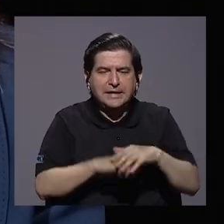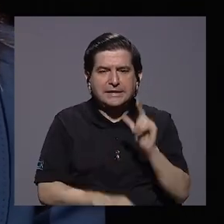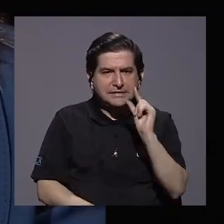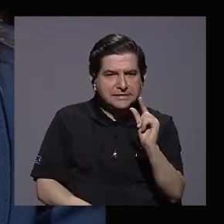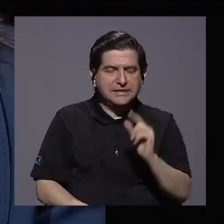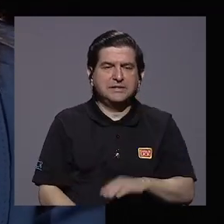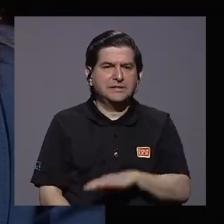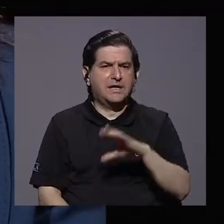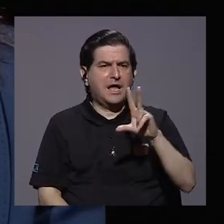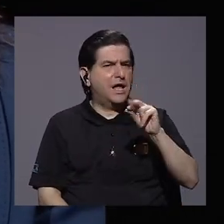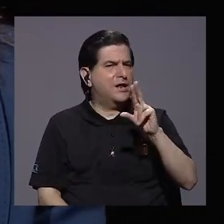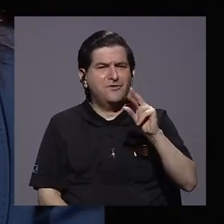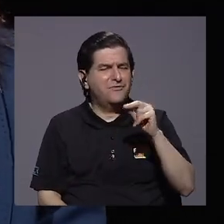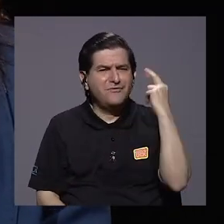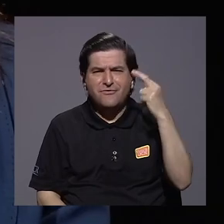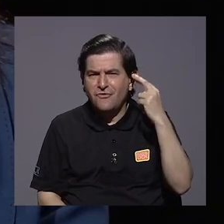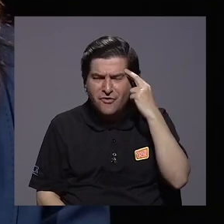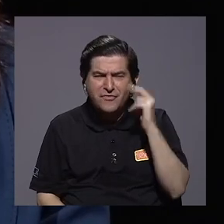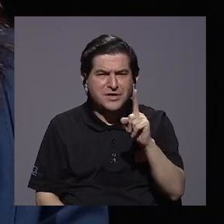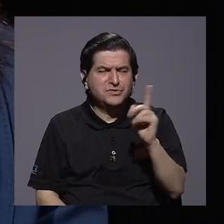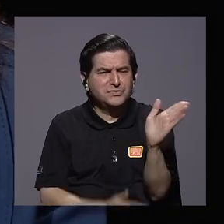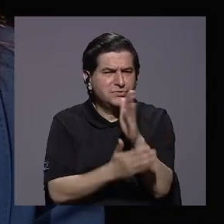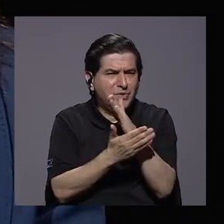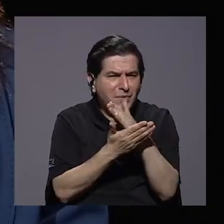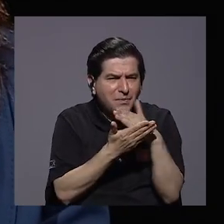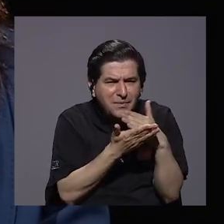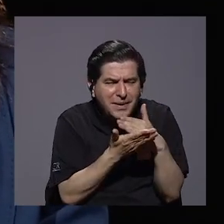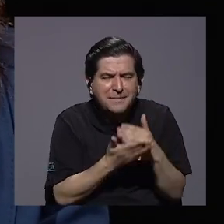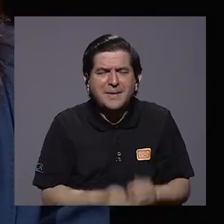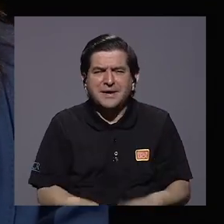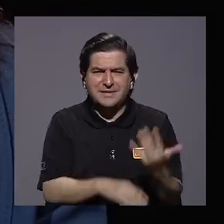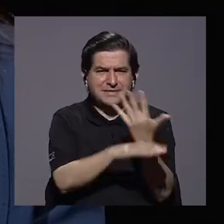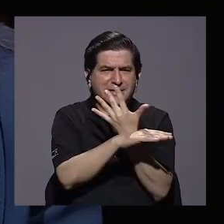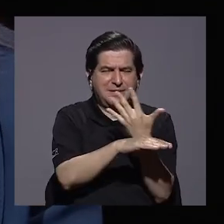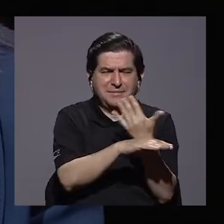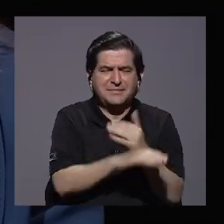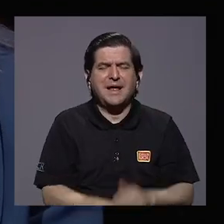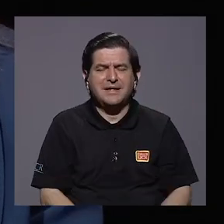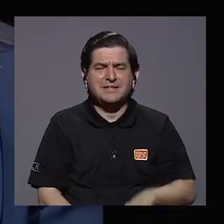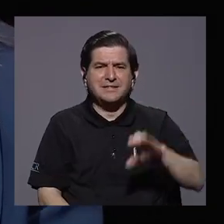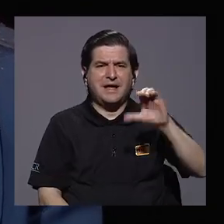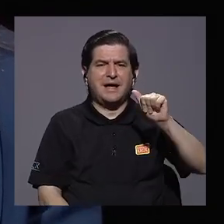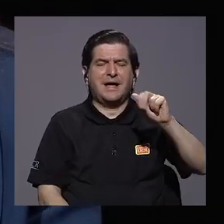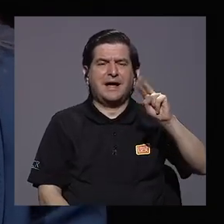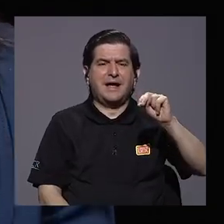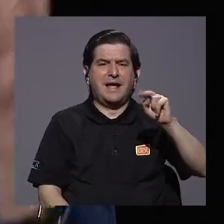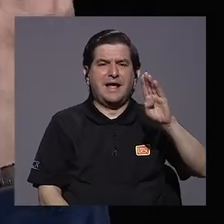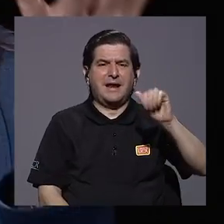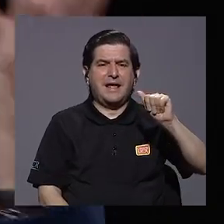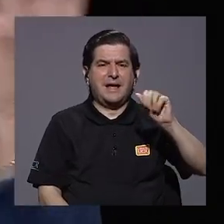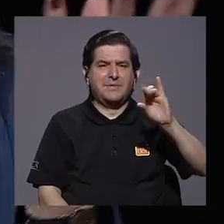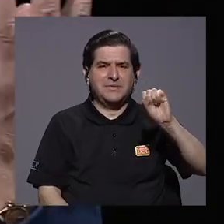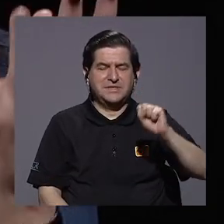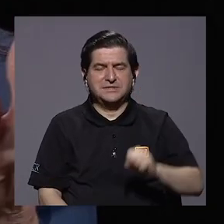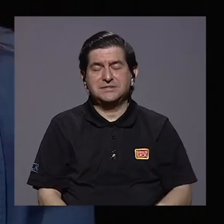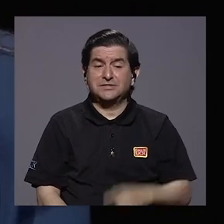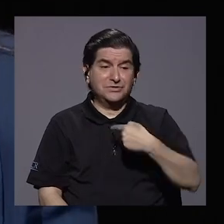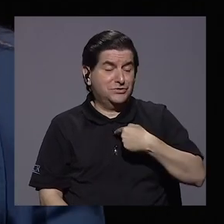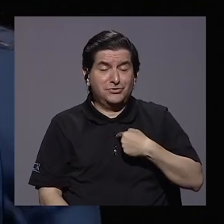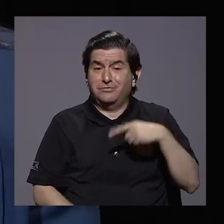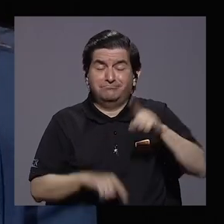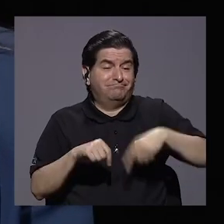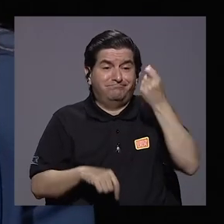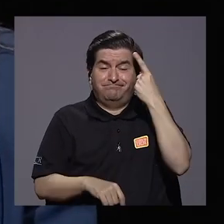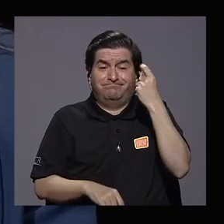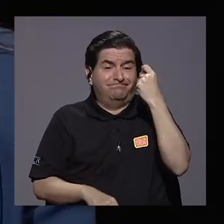ruido por ser un extracto de una planta como el cannabis. que no me calcen el cerebro,